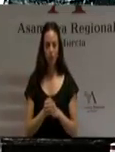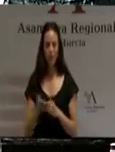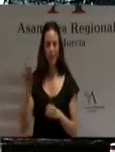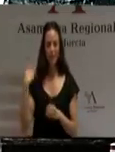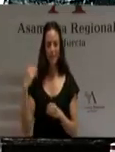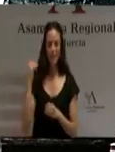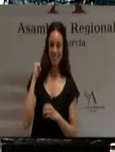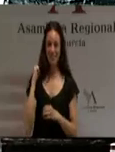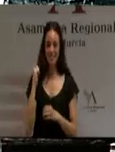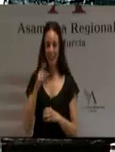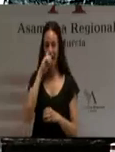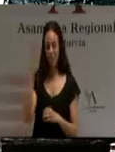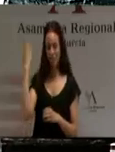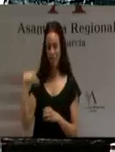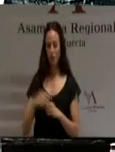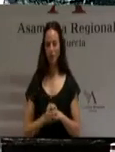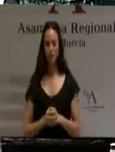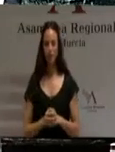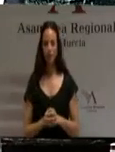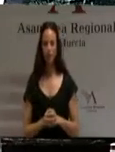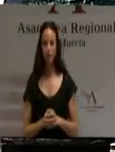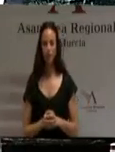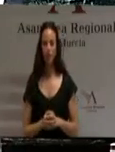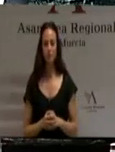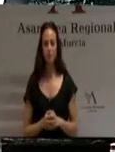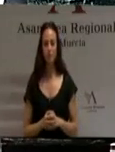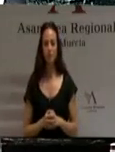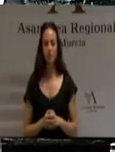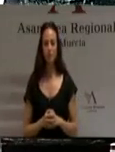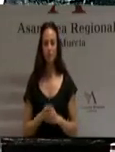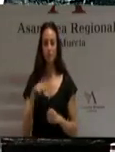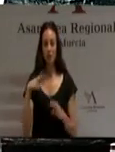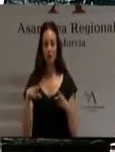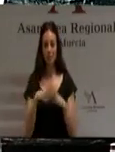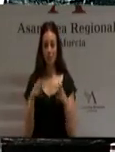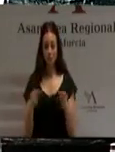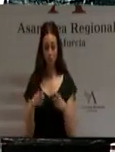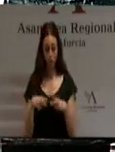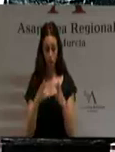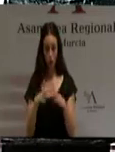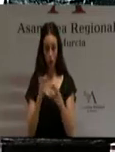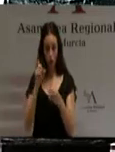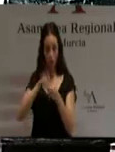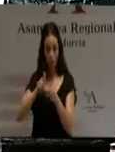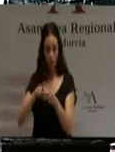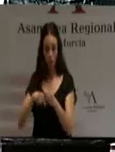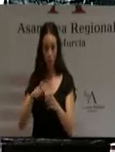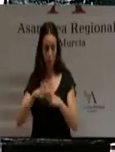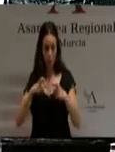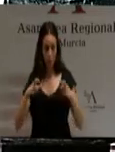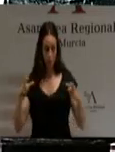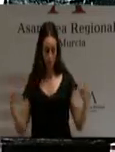Idéntica evolución favorable se desprende del número de altas producidas como afiliados a la Seguridad Social, 8.329 afiliaciones